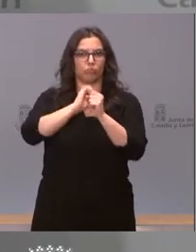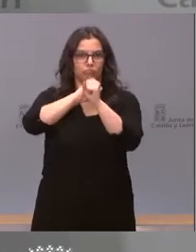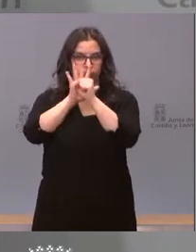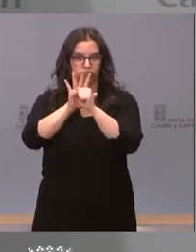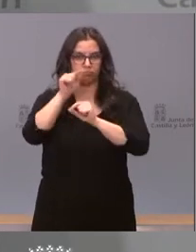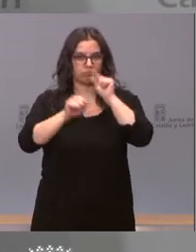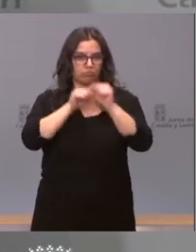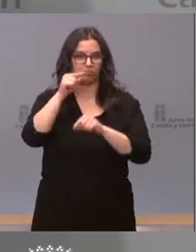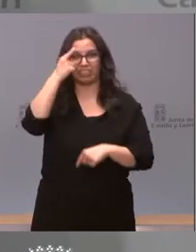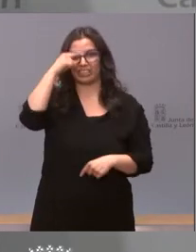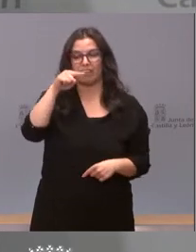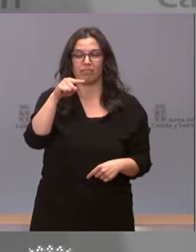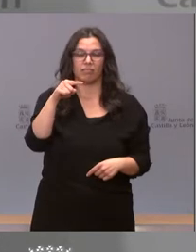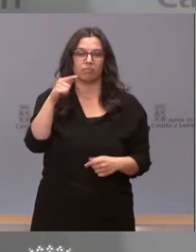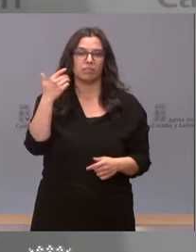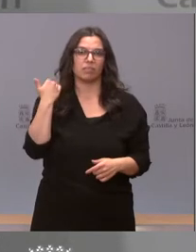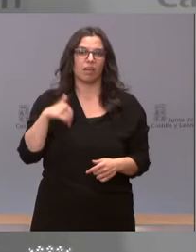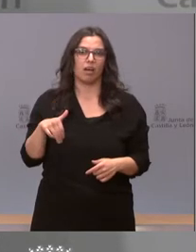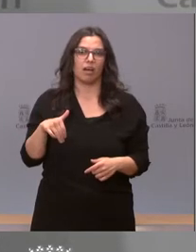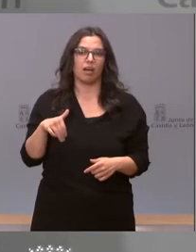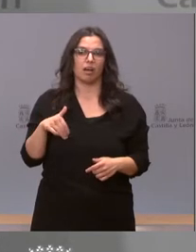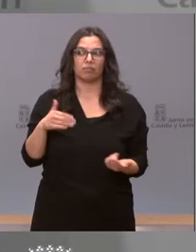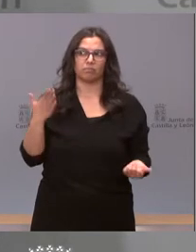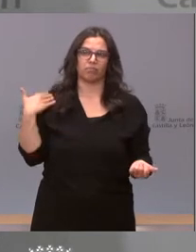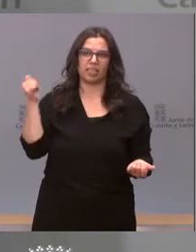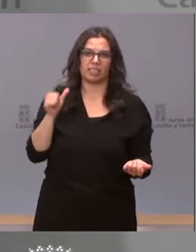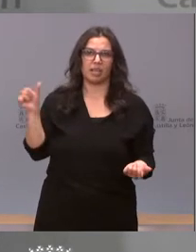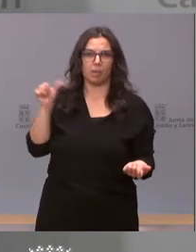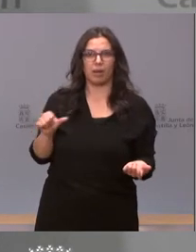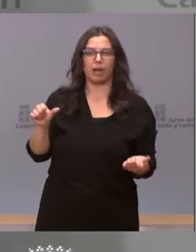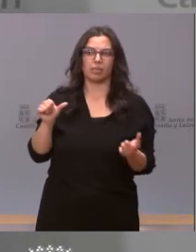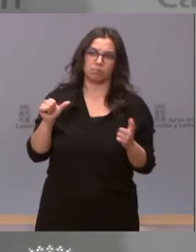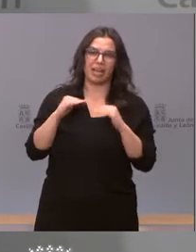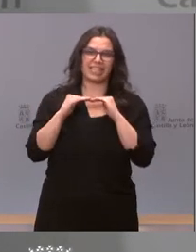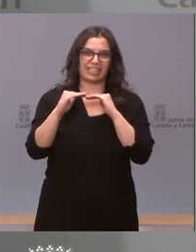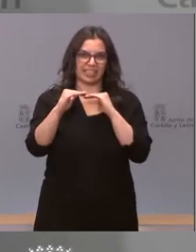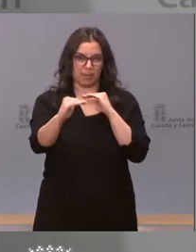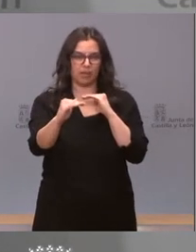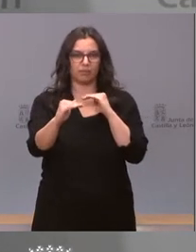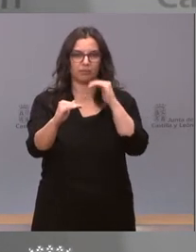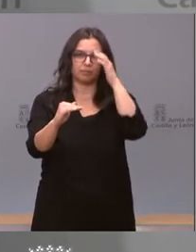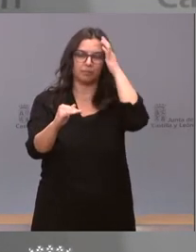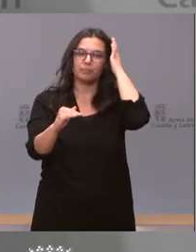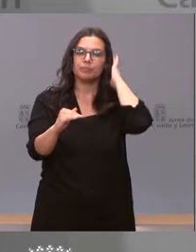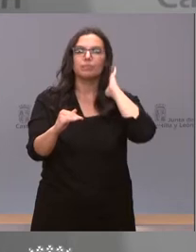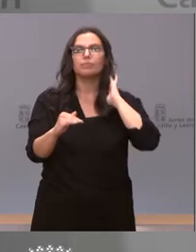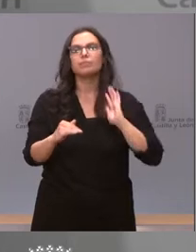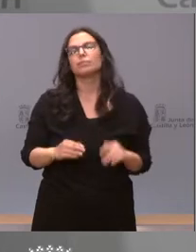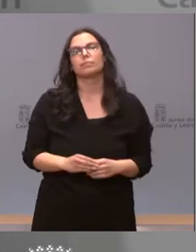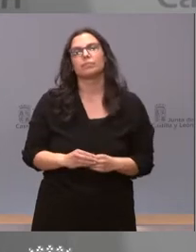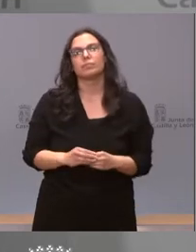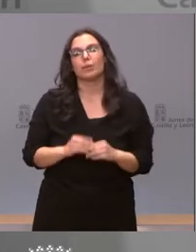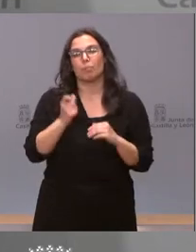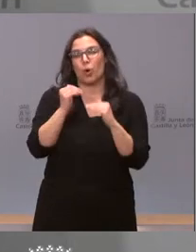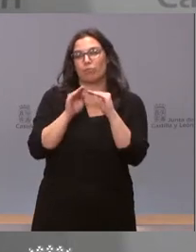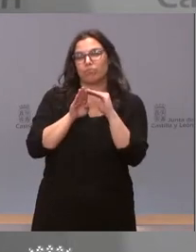saben, ya desde hace unas semanas permanece estable y con un discreto